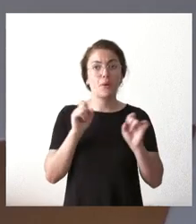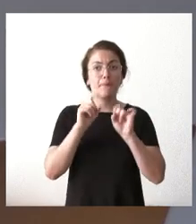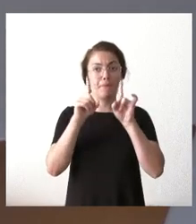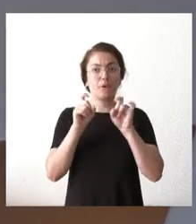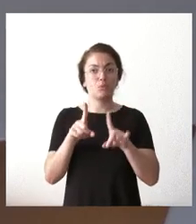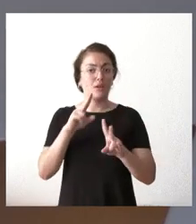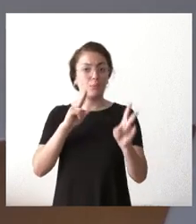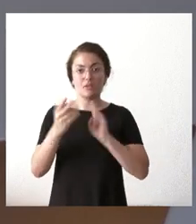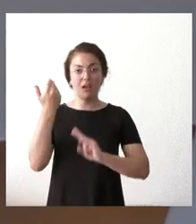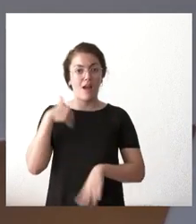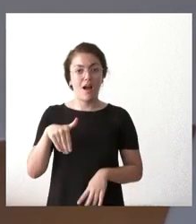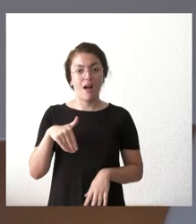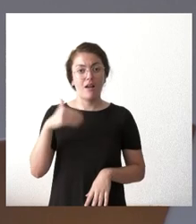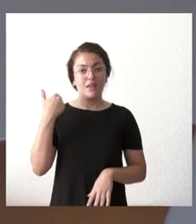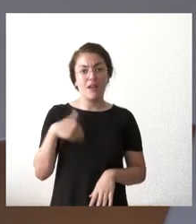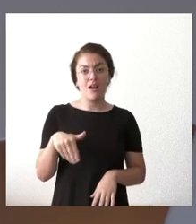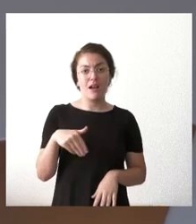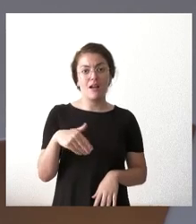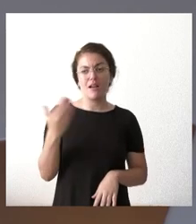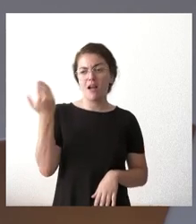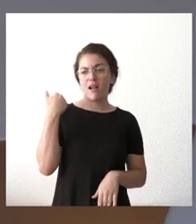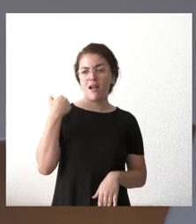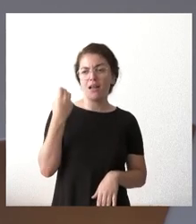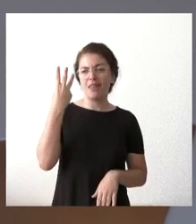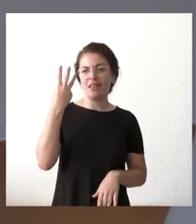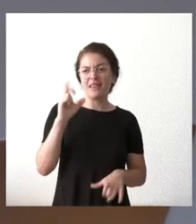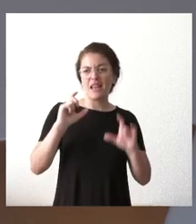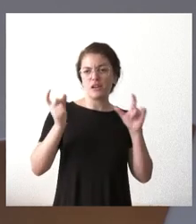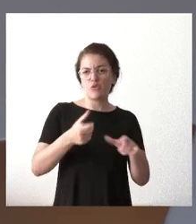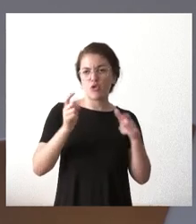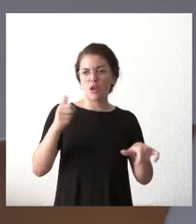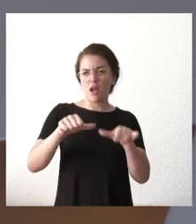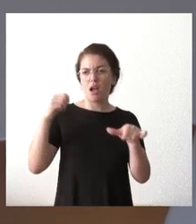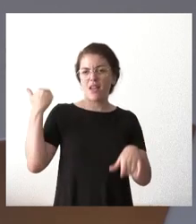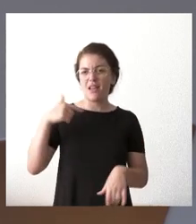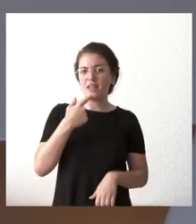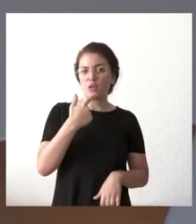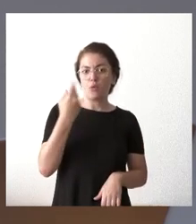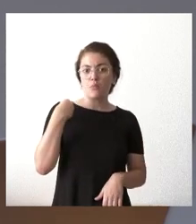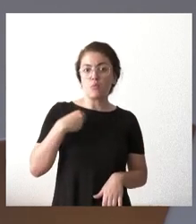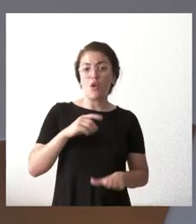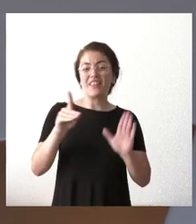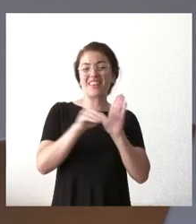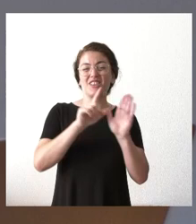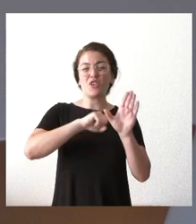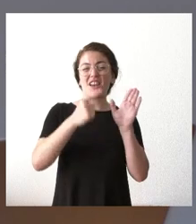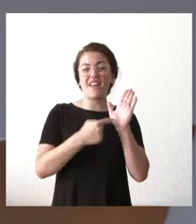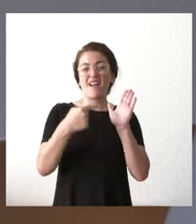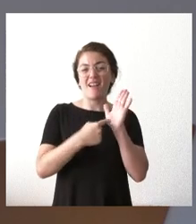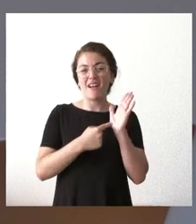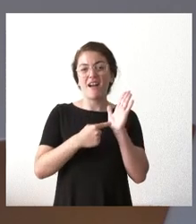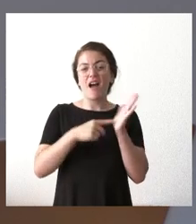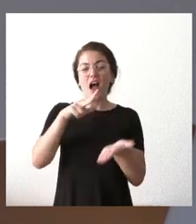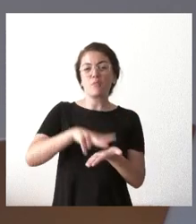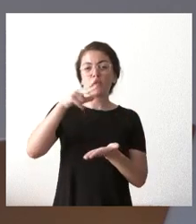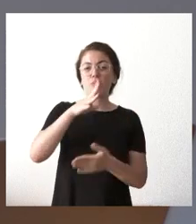respuesta la dimos hace tres consejos donde se aprobó un decreto ley en el que esta comunidad autónoma ha hecho lo que no ha hecho